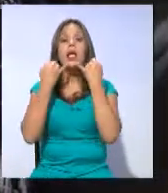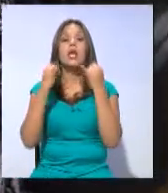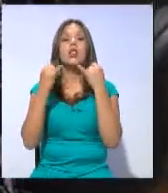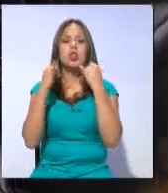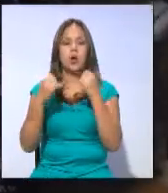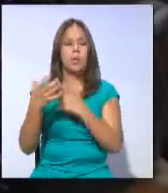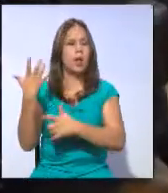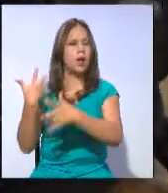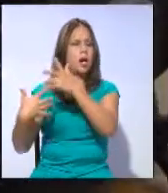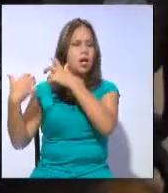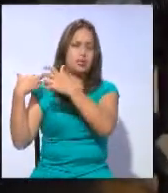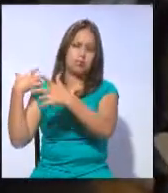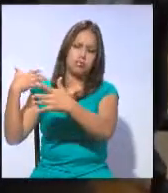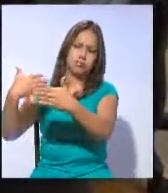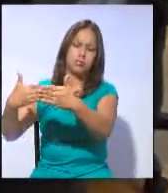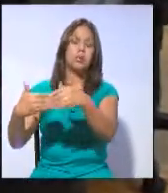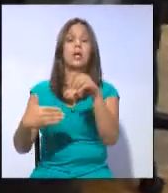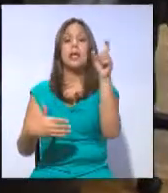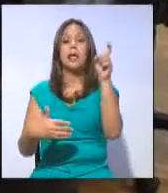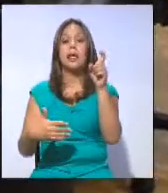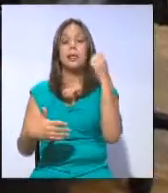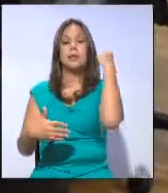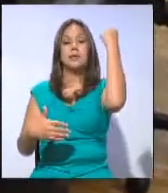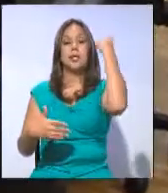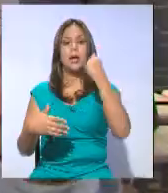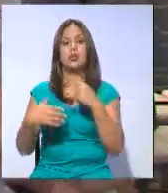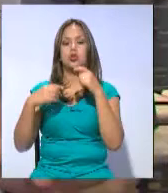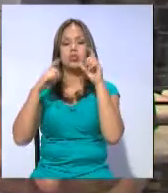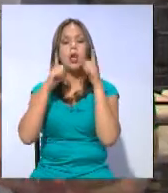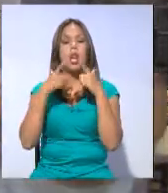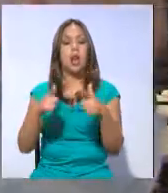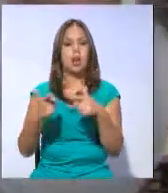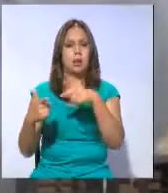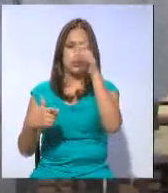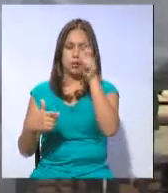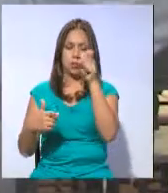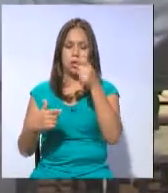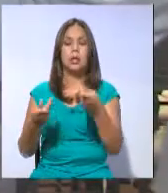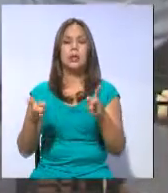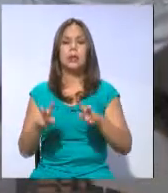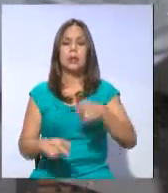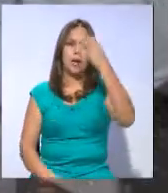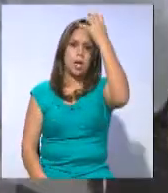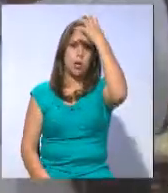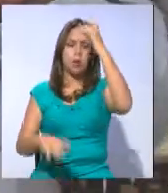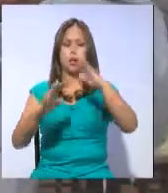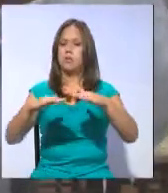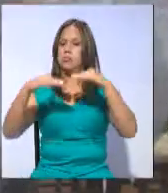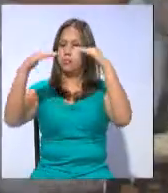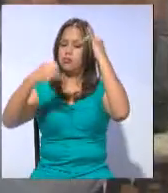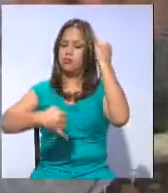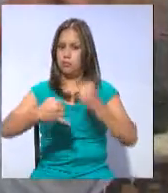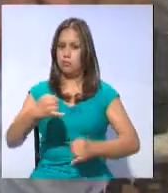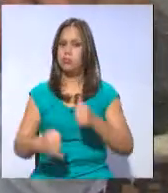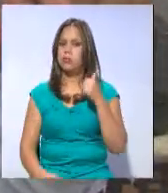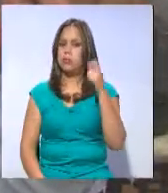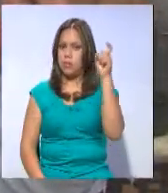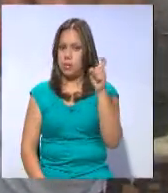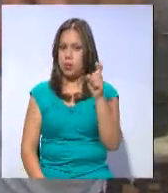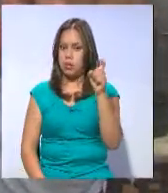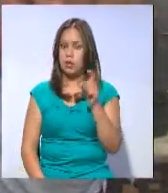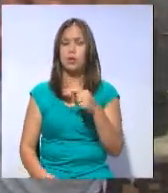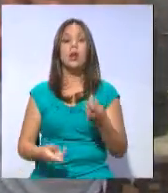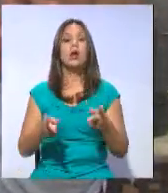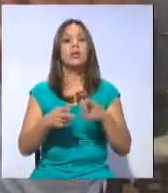entidad rectora de los derechos lingüísticos y el aspecto educativo, este último como prioritario. Reinventarnos el